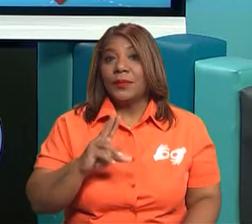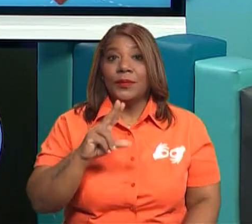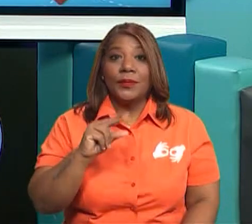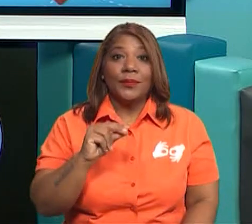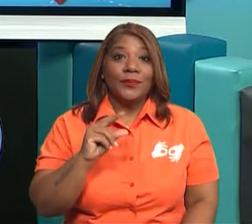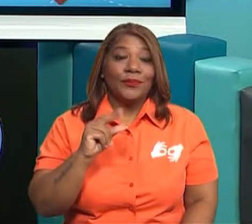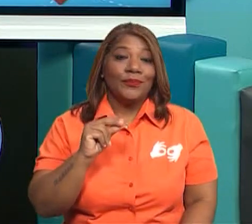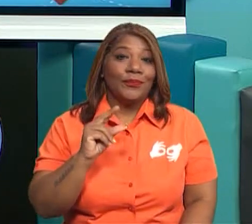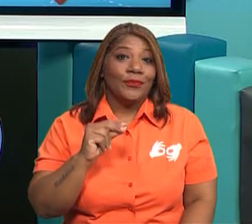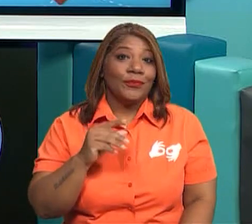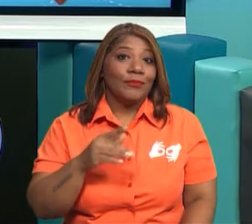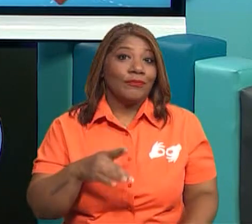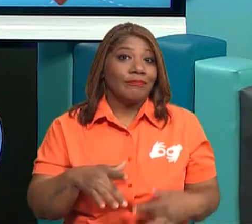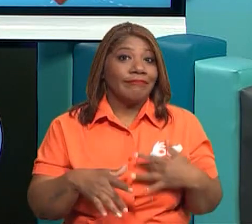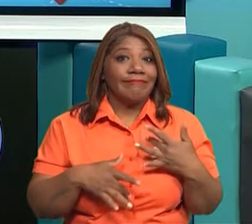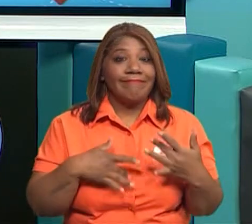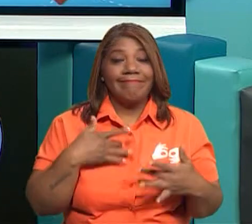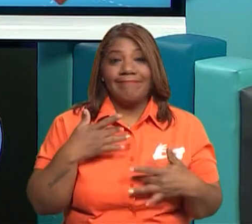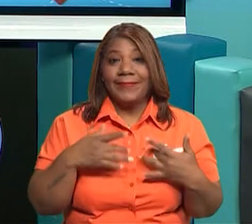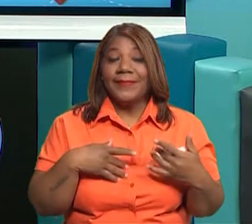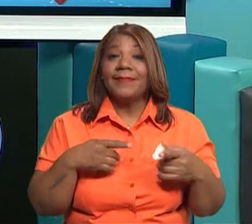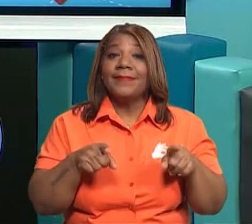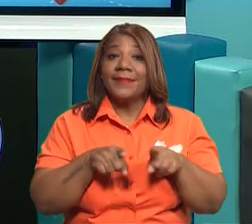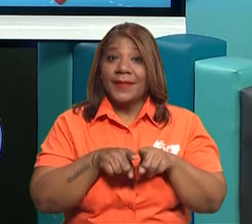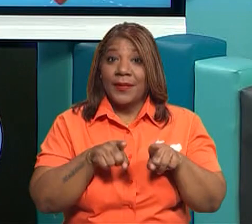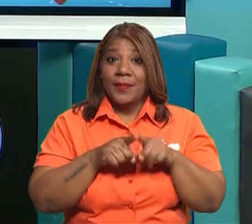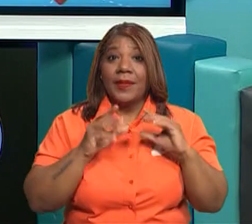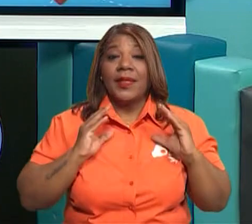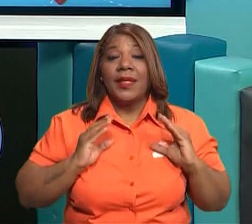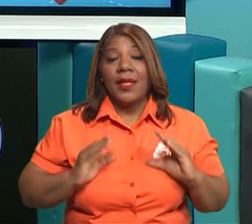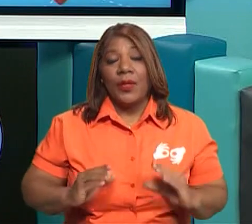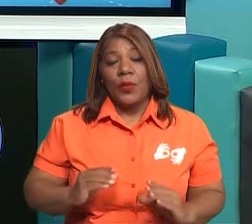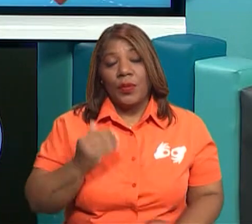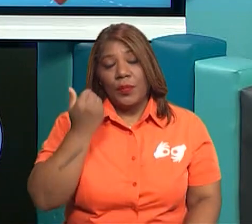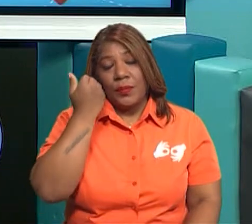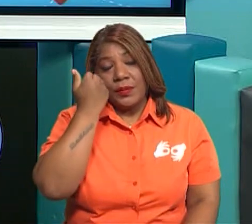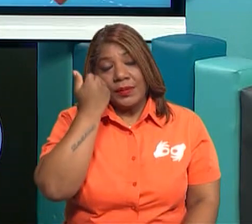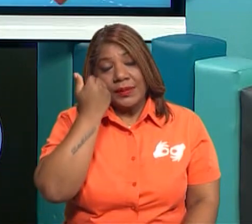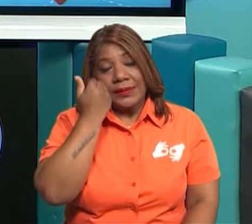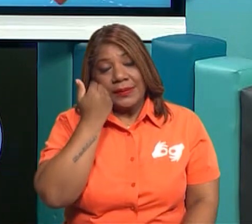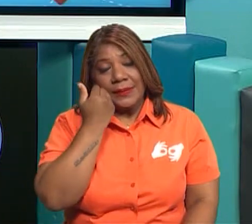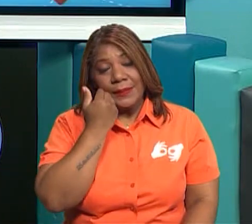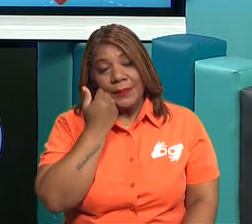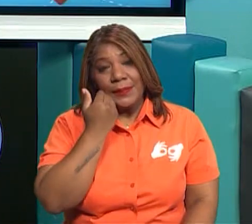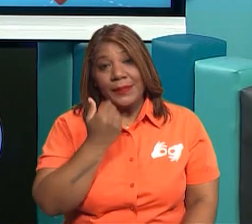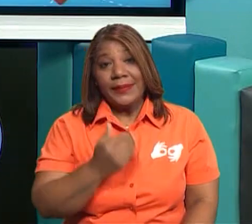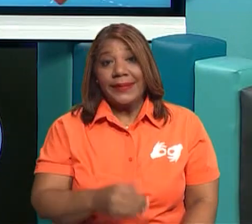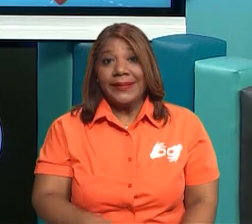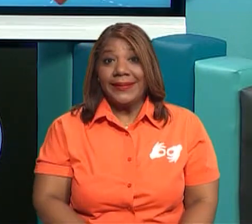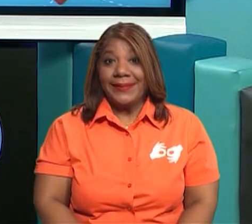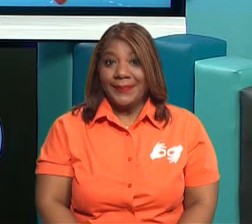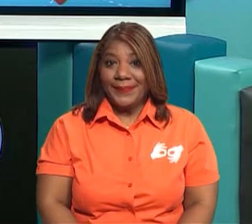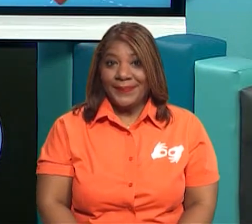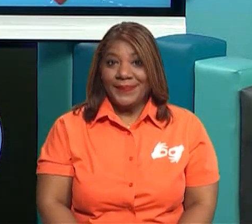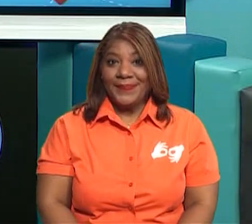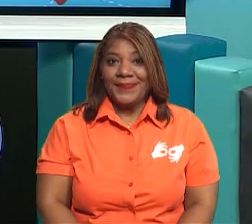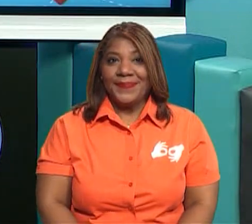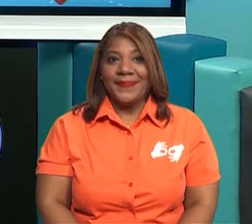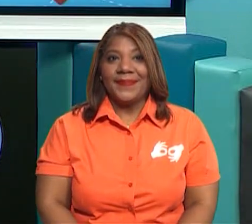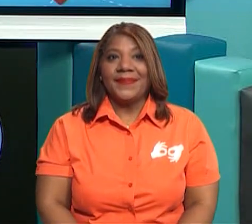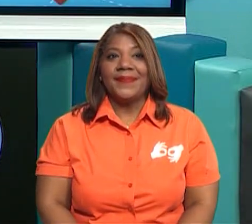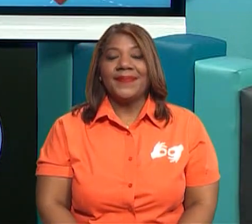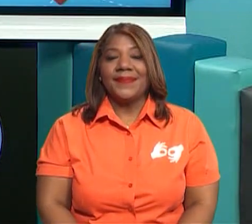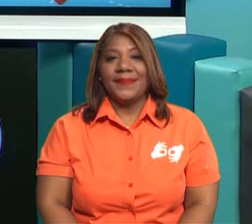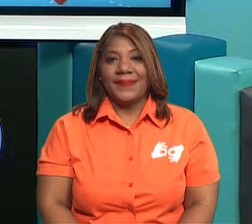cuerpo. ¿Entendiste? A eso nos referimos con nutrientes que necesita el cuerpo. Bien, mis queridos